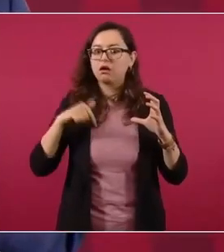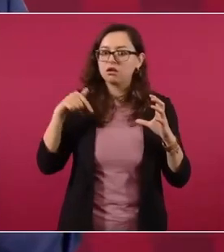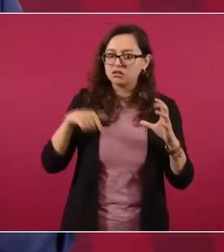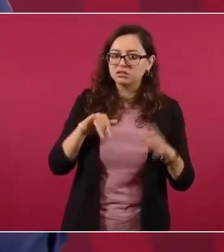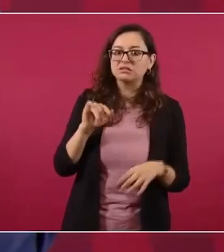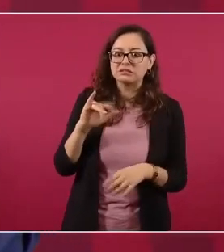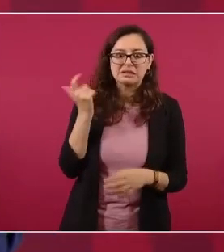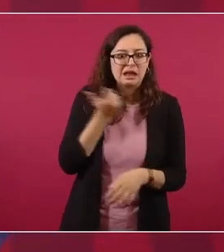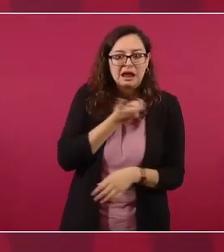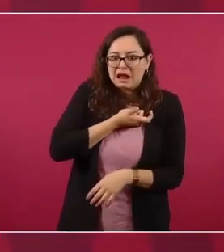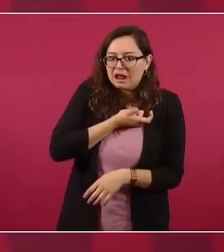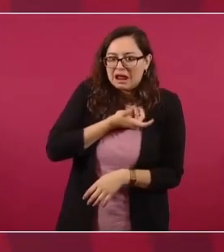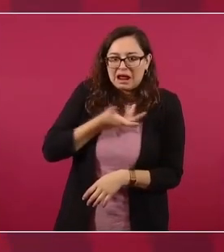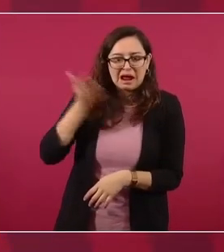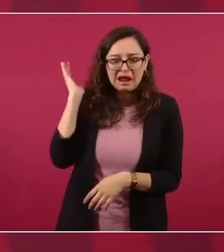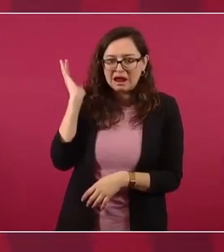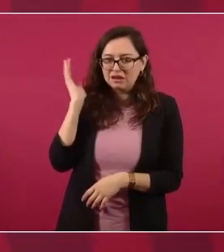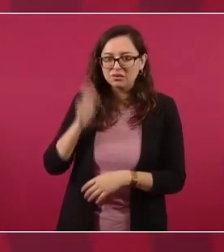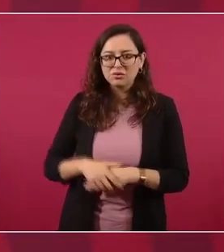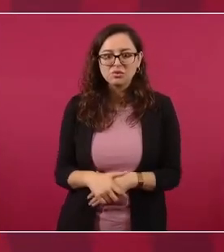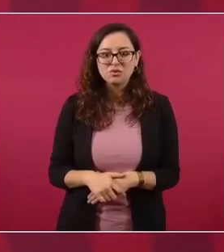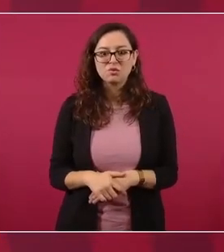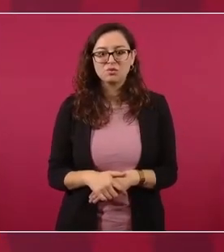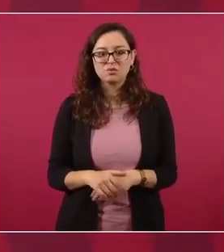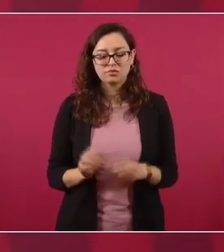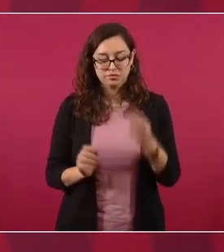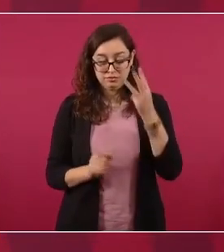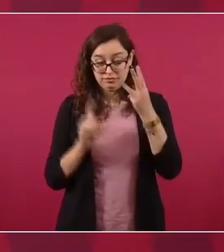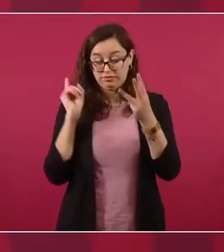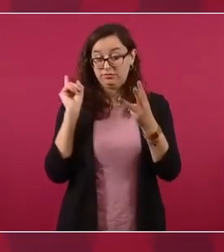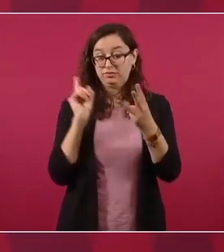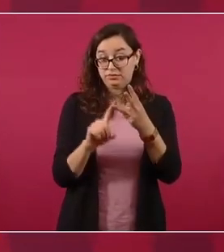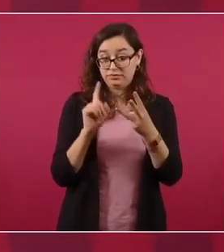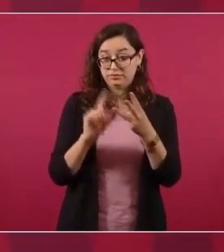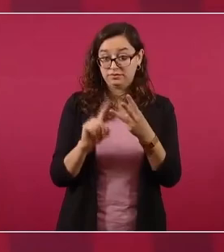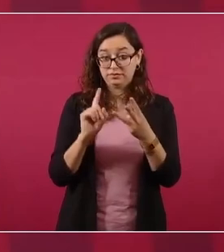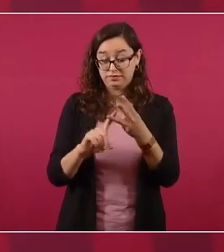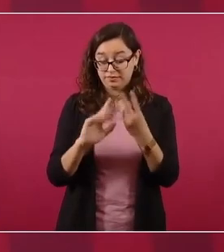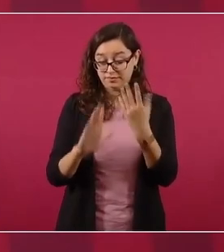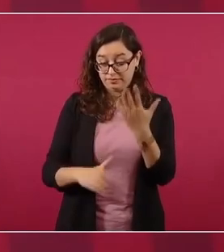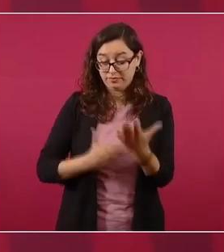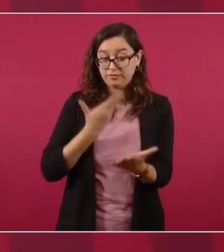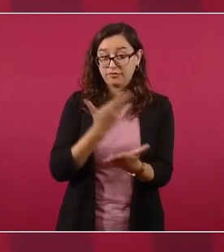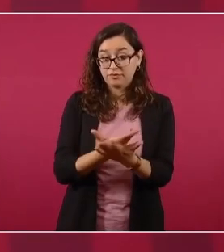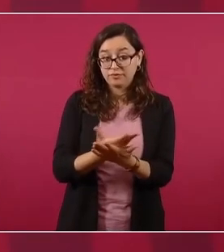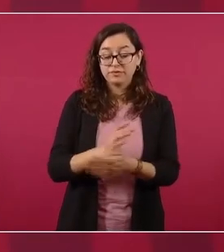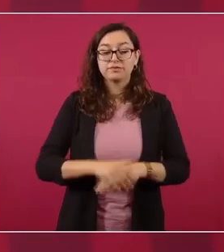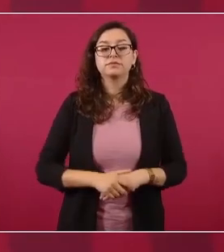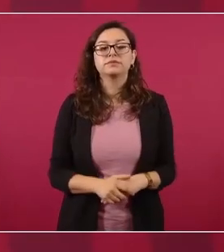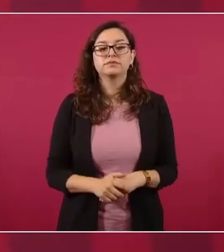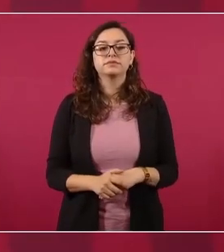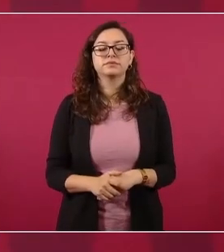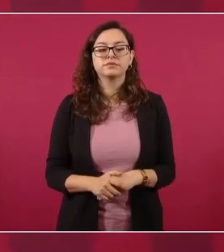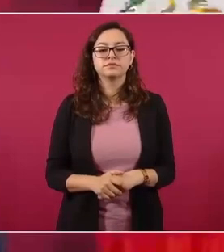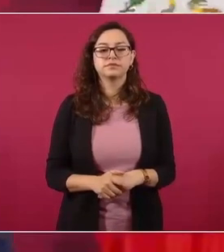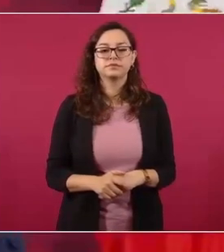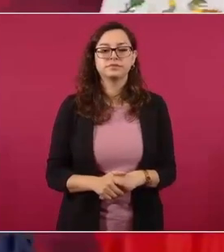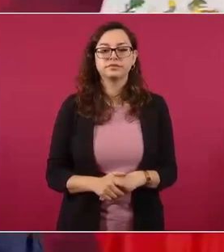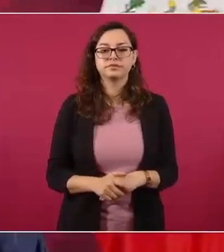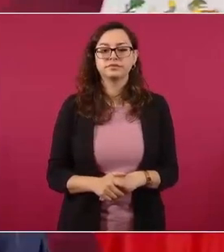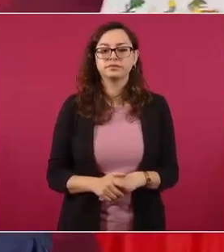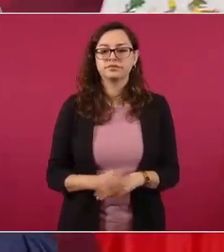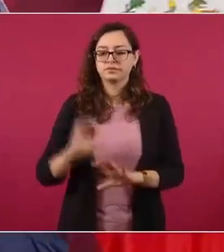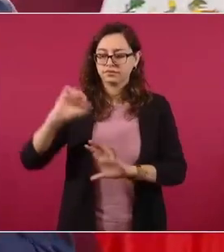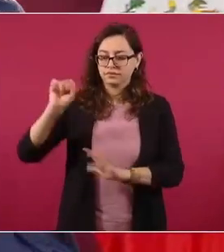Tres, si se reduce el presupuesto, no